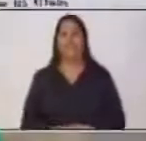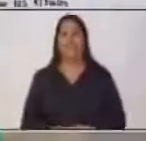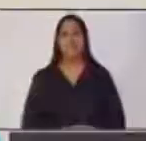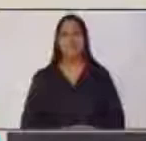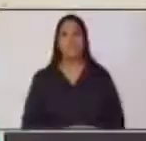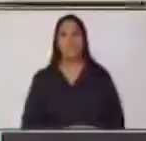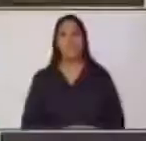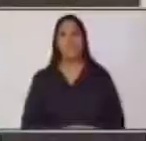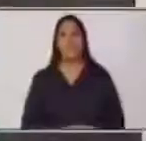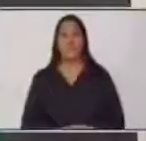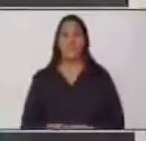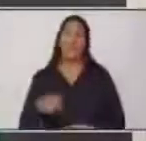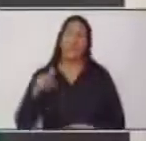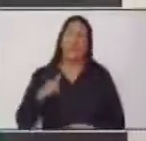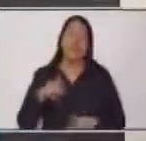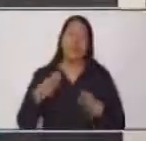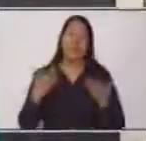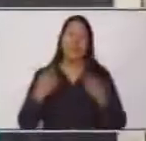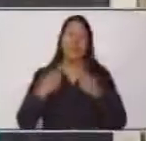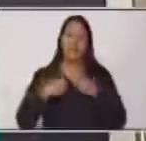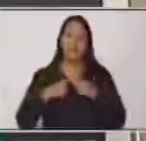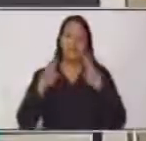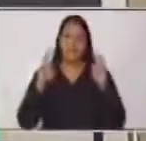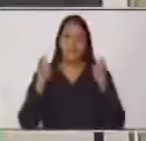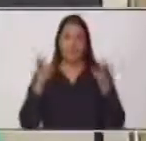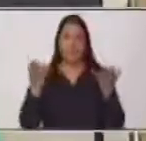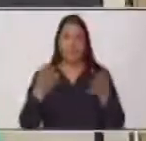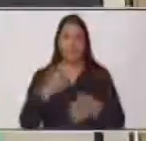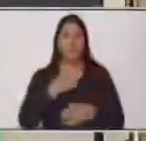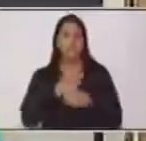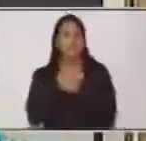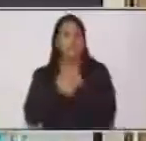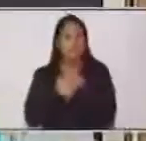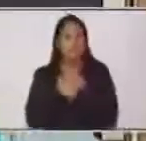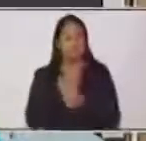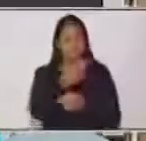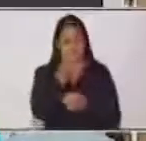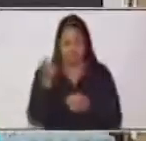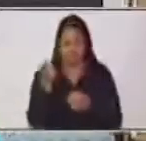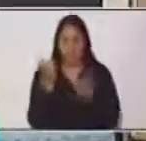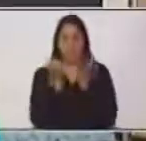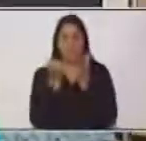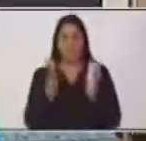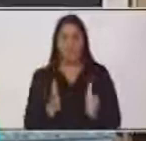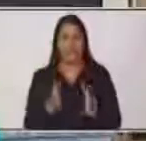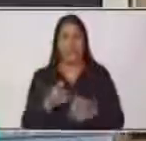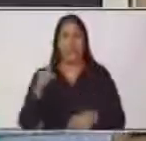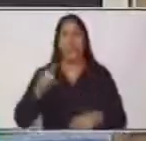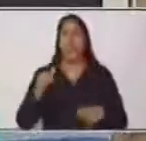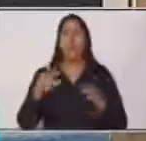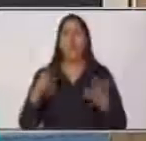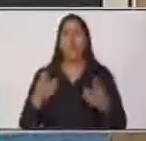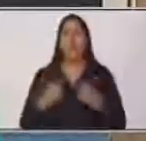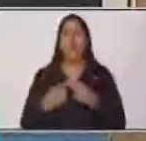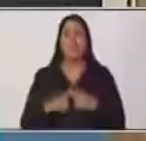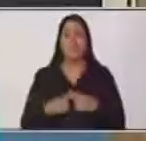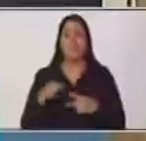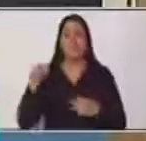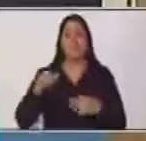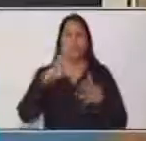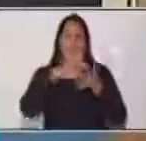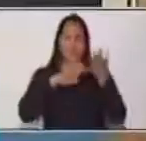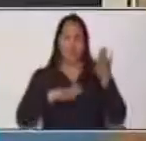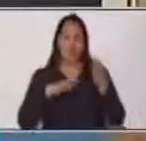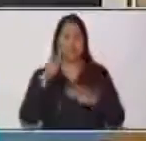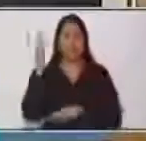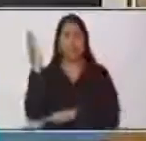bien, vamos entonces, mis estimados compañeros estudiantes, a iniciar con la definición del texto expositivo.